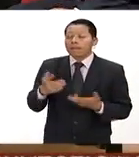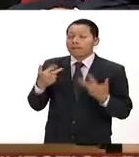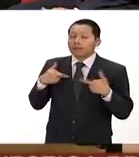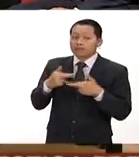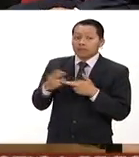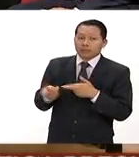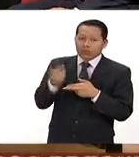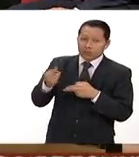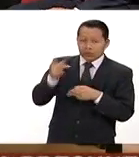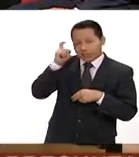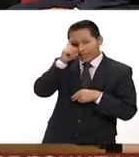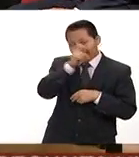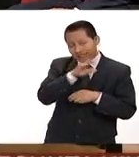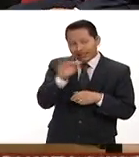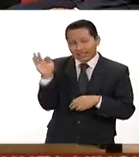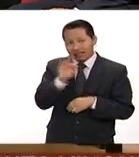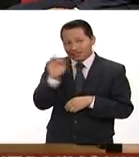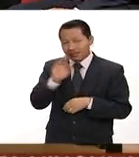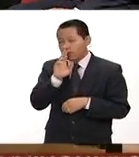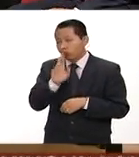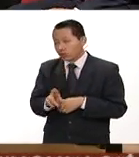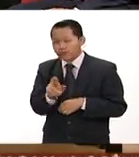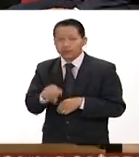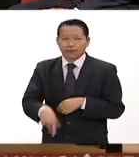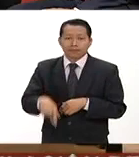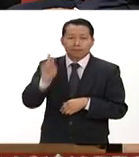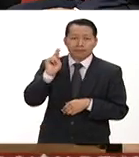a lo mejor es difícil contestarla pero